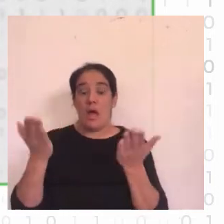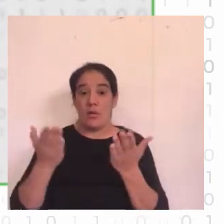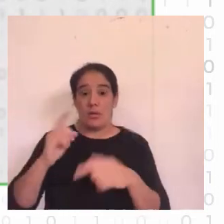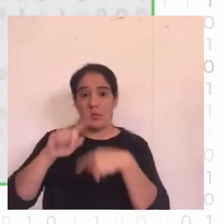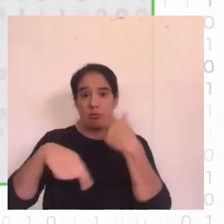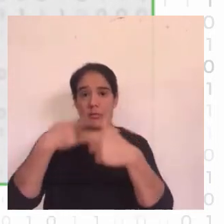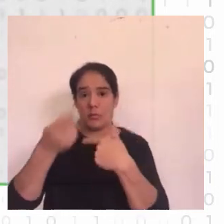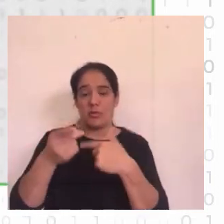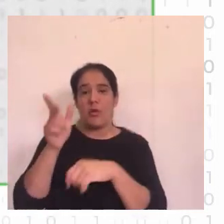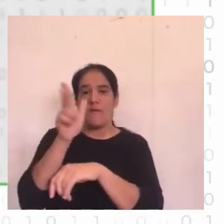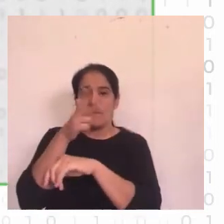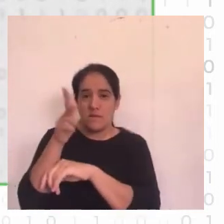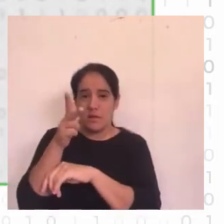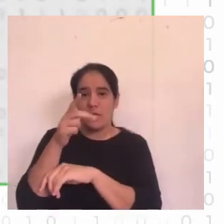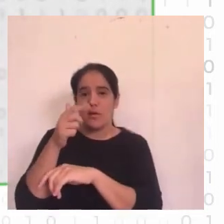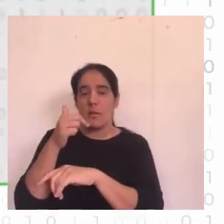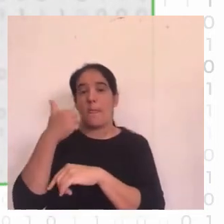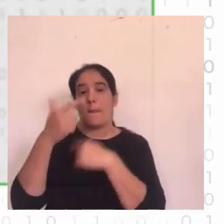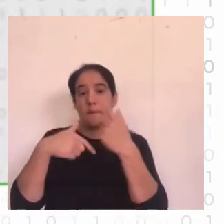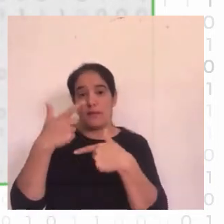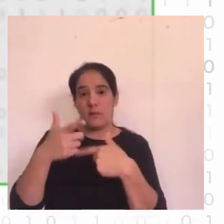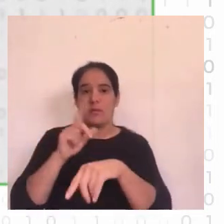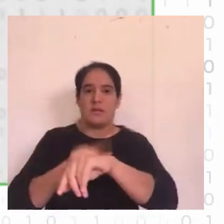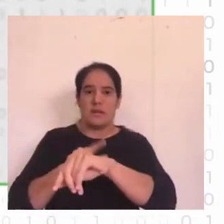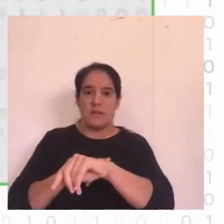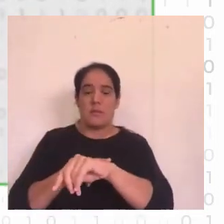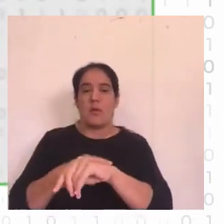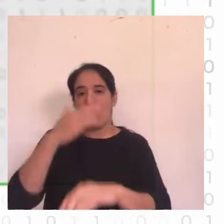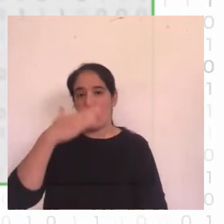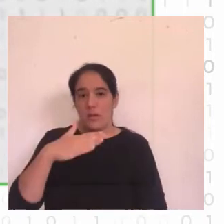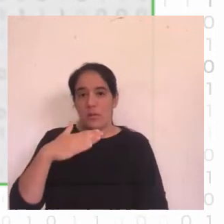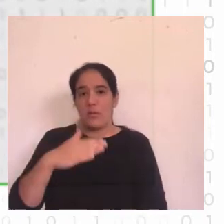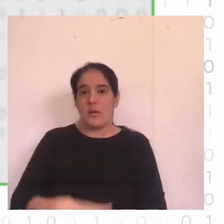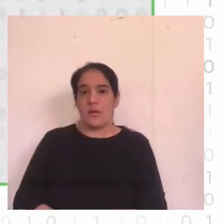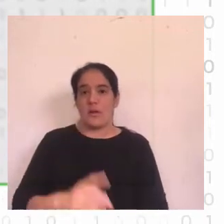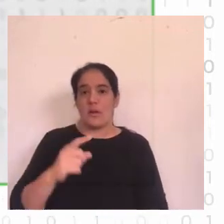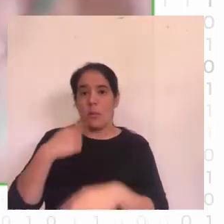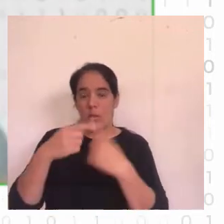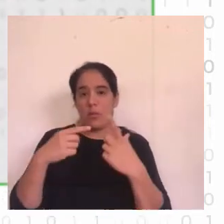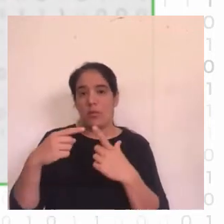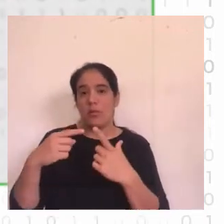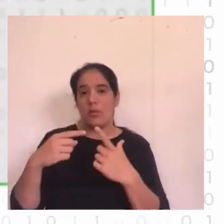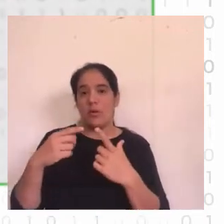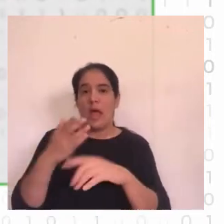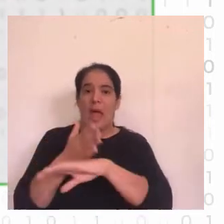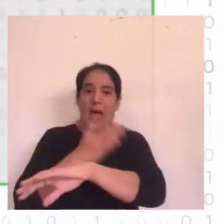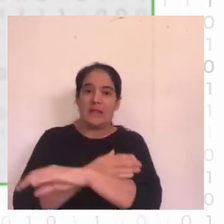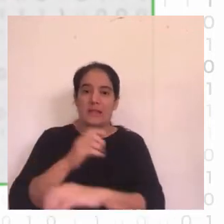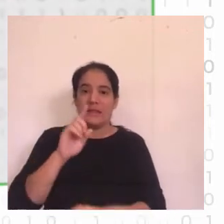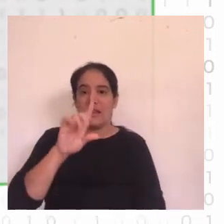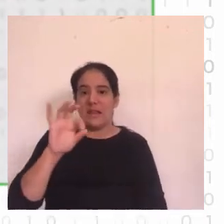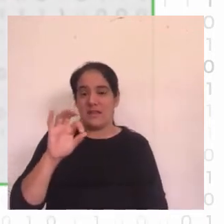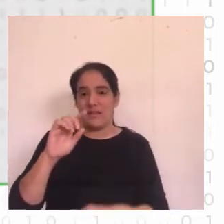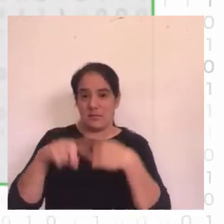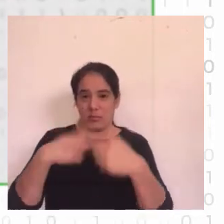video que ya lo voy a presentar pero si después tenemos tiempo unos minutitos al final ojalá podamos seguir conversando antes de las 10 que es cuando tenemos que entregar el siguiente